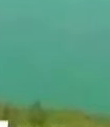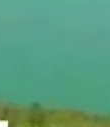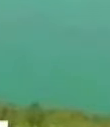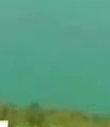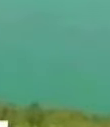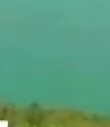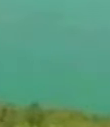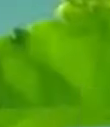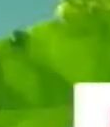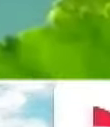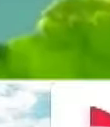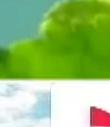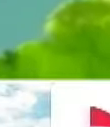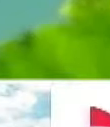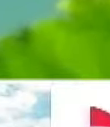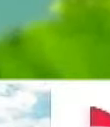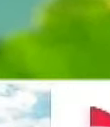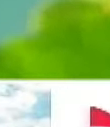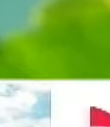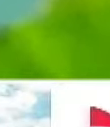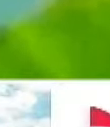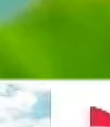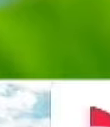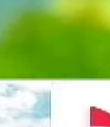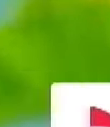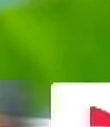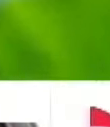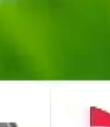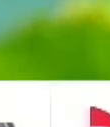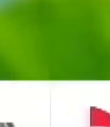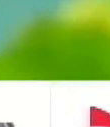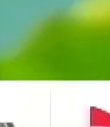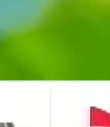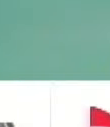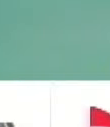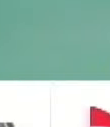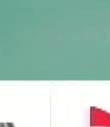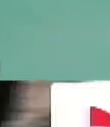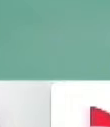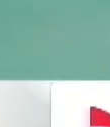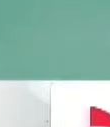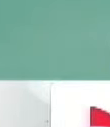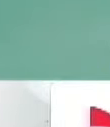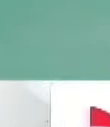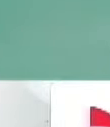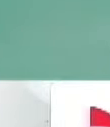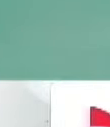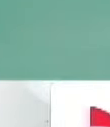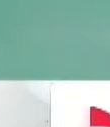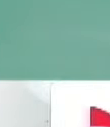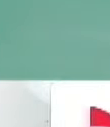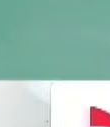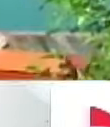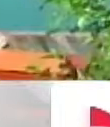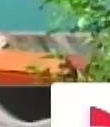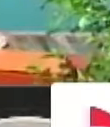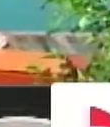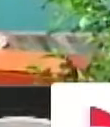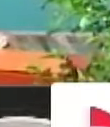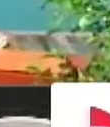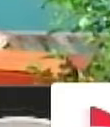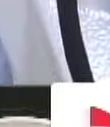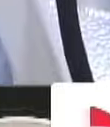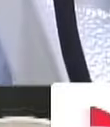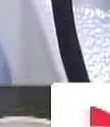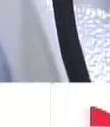Estudio de la Universidad de El Salvador podría dar una respuesta al constante cambio de coloración del lago de Coatepeque y que suele generar